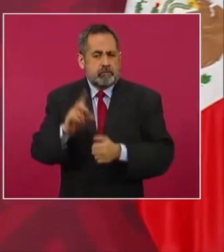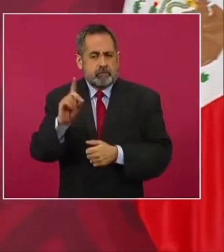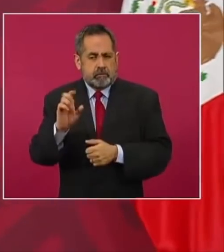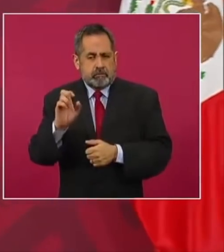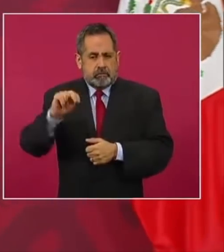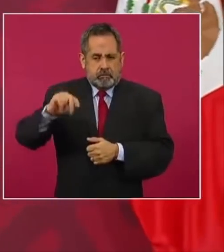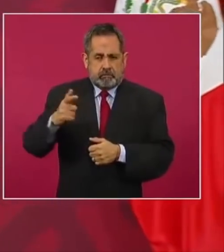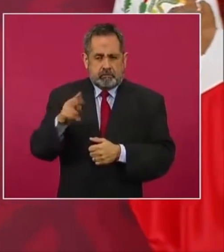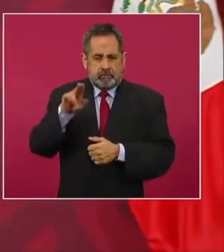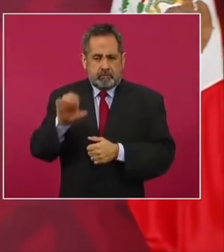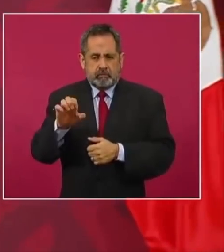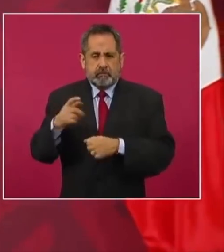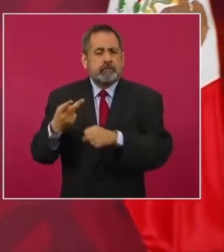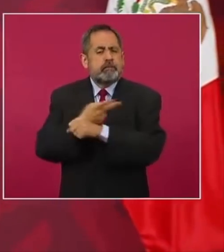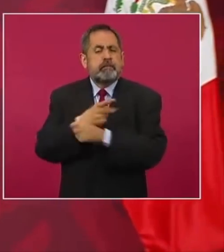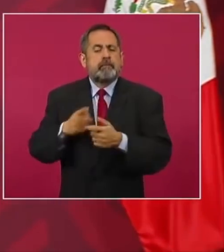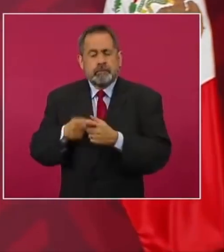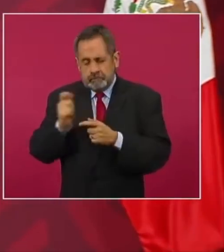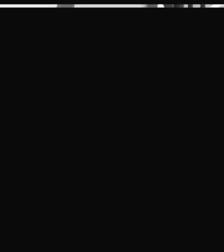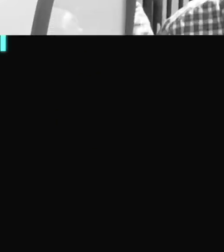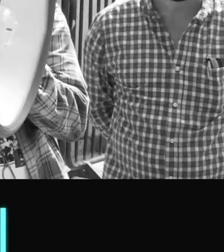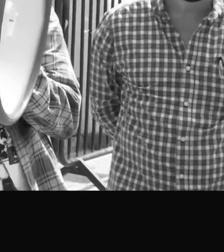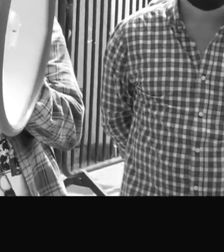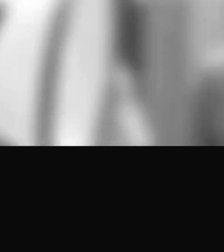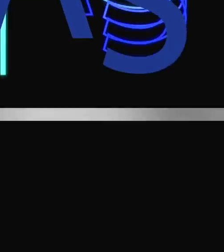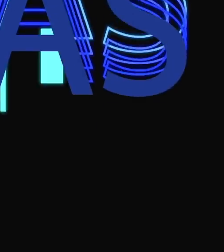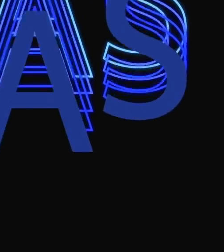del dengue en el país en estos meses.